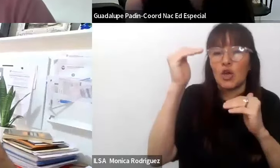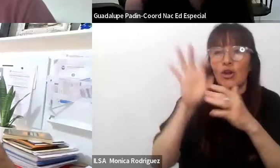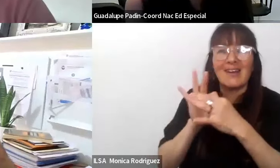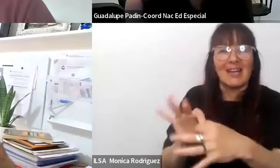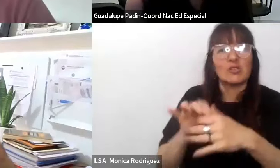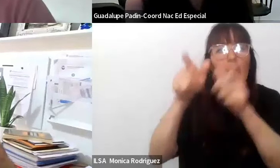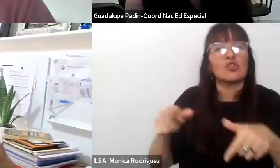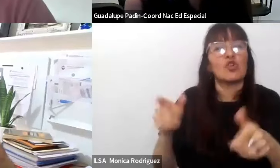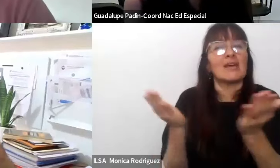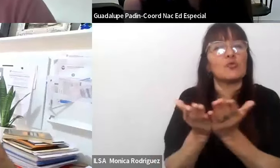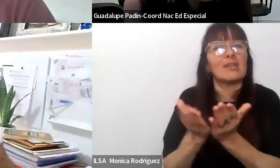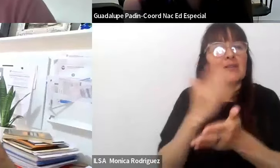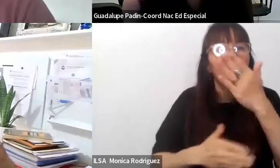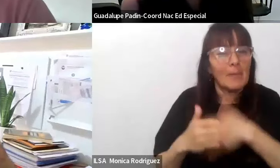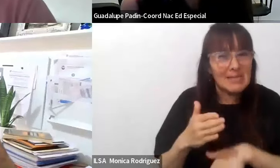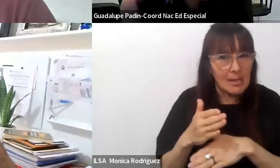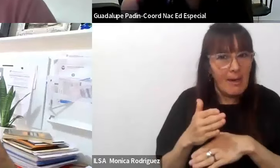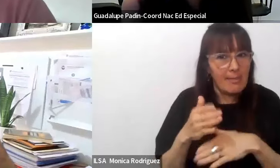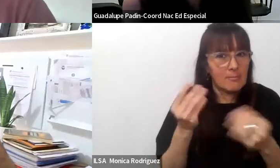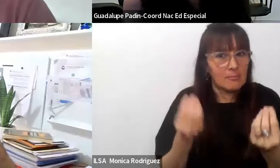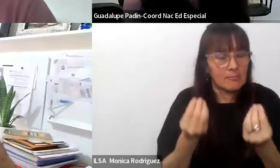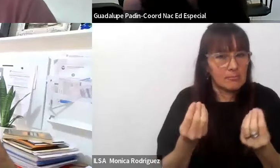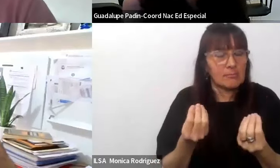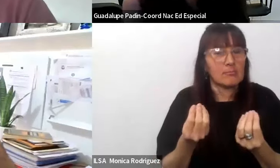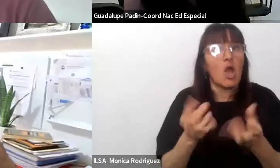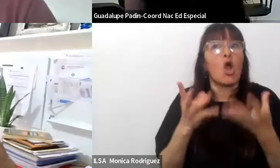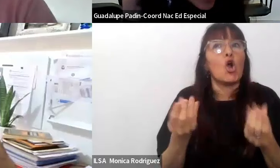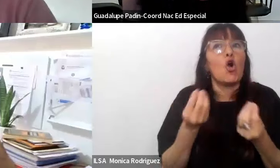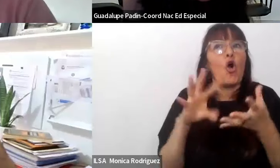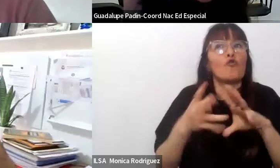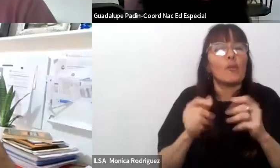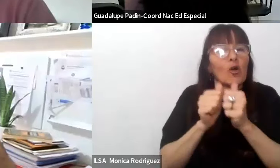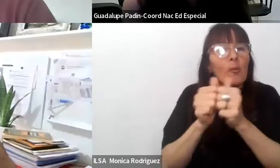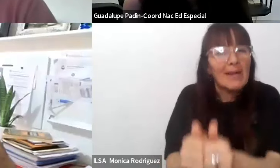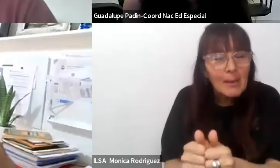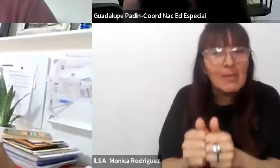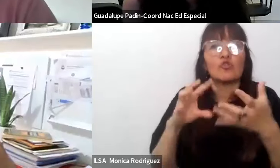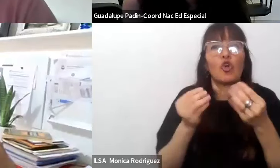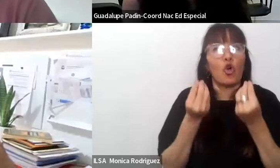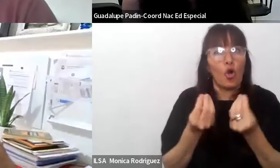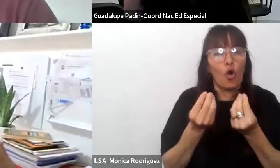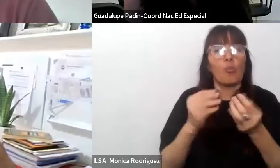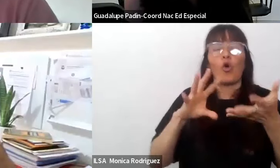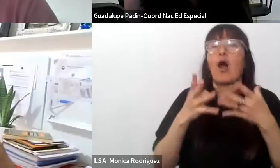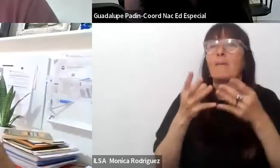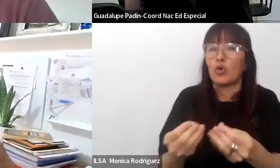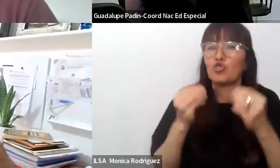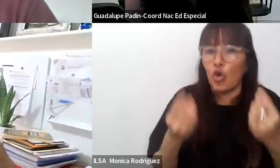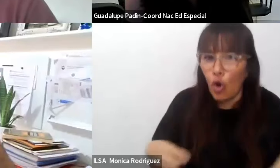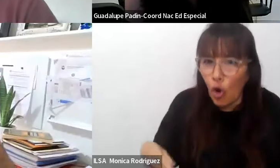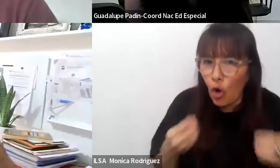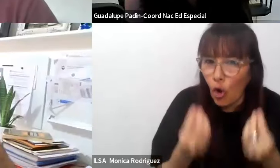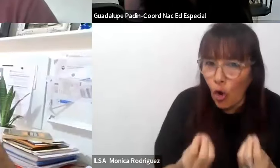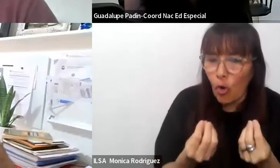aquellos que usan en la educación superior ¿quiénes son? ¿cómo se los acompaña? ¿quiénes los acompañan? porque esta es